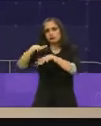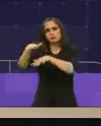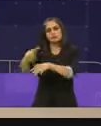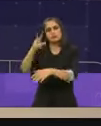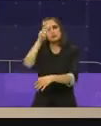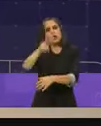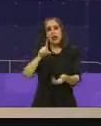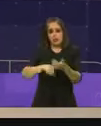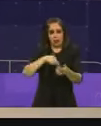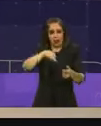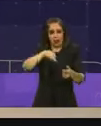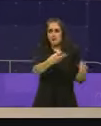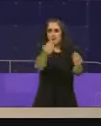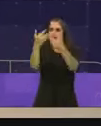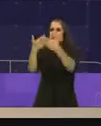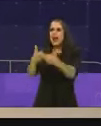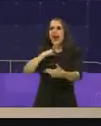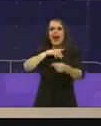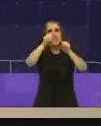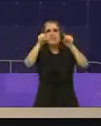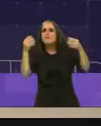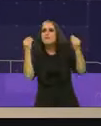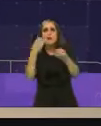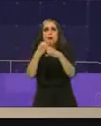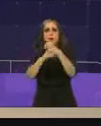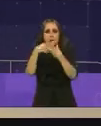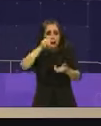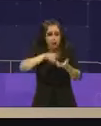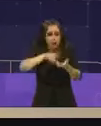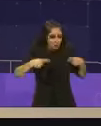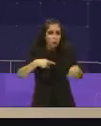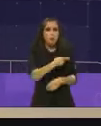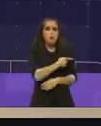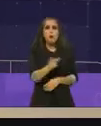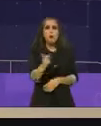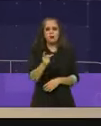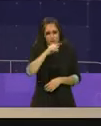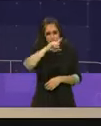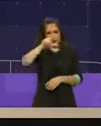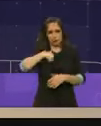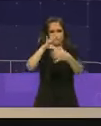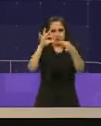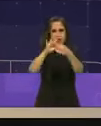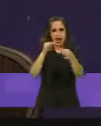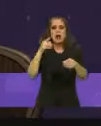pobre. Y en este bloque te voy a explicar lo que voy a hacer. Gracias, candidato.